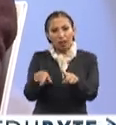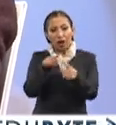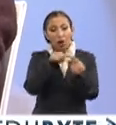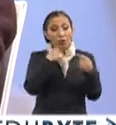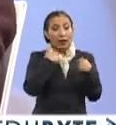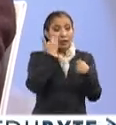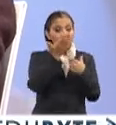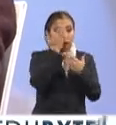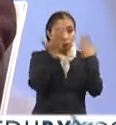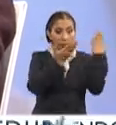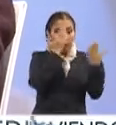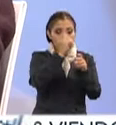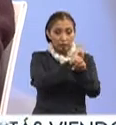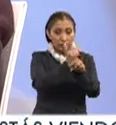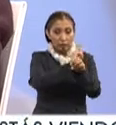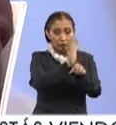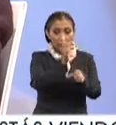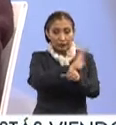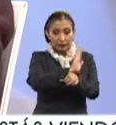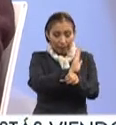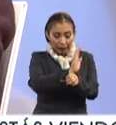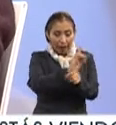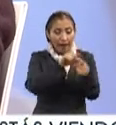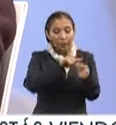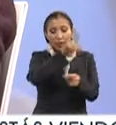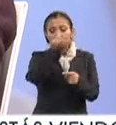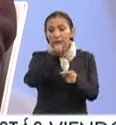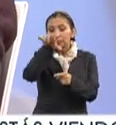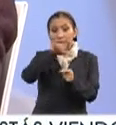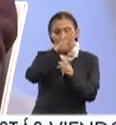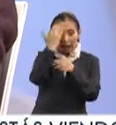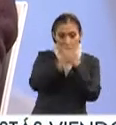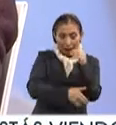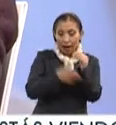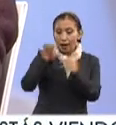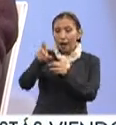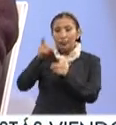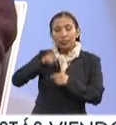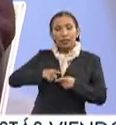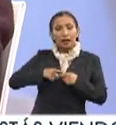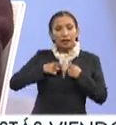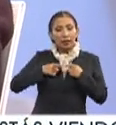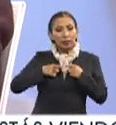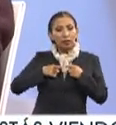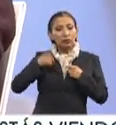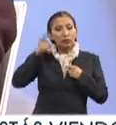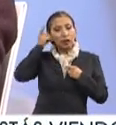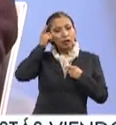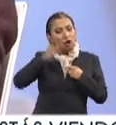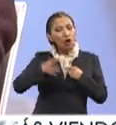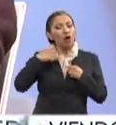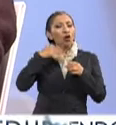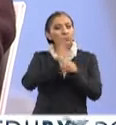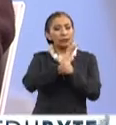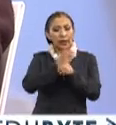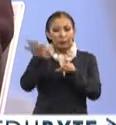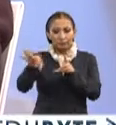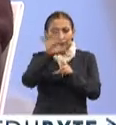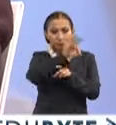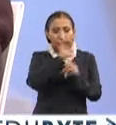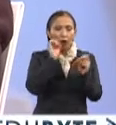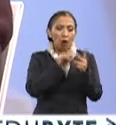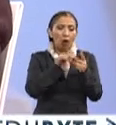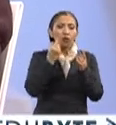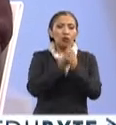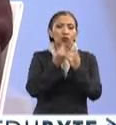obtener una licenciatura en cinematografía, que puedes elegir una especialidad entre dirección y cinefotografía. Tenemos un curso también de producción